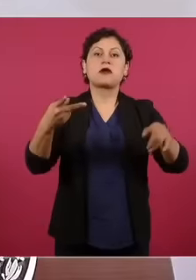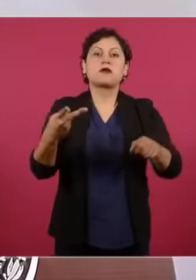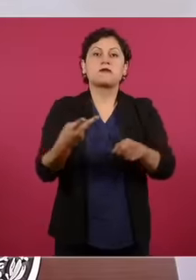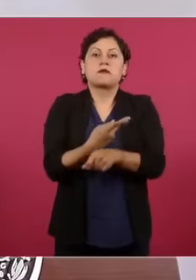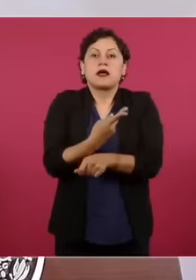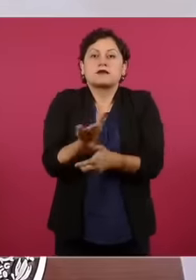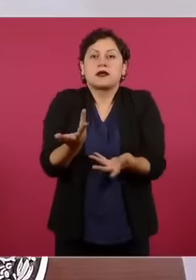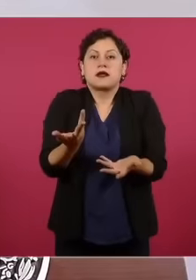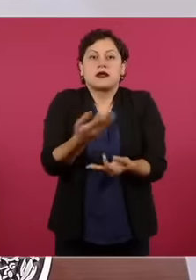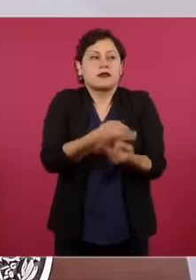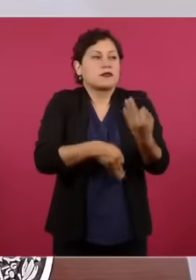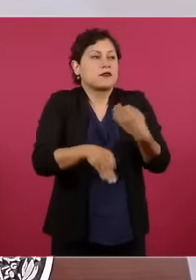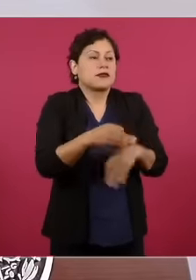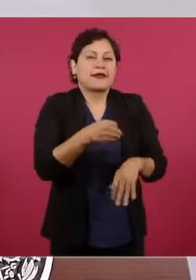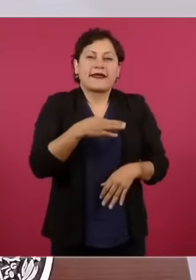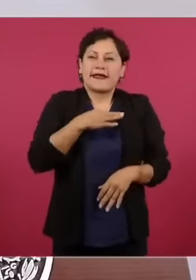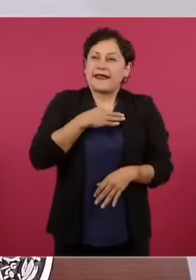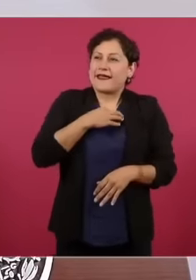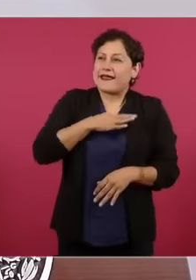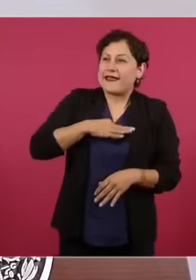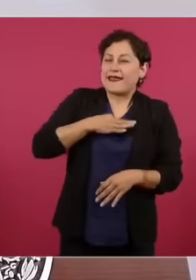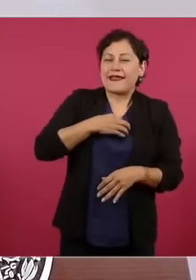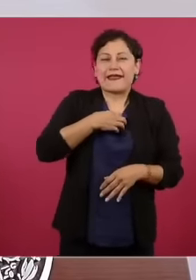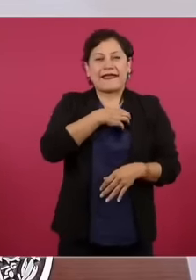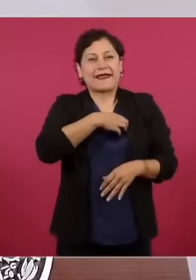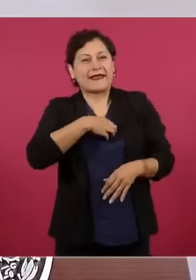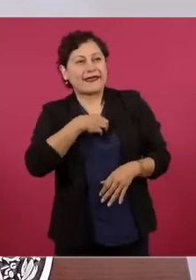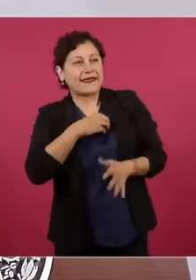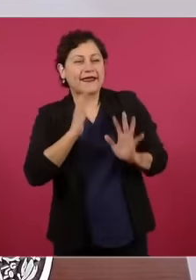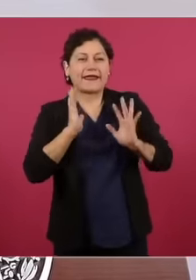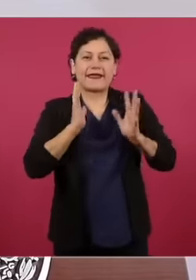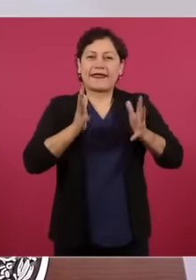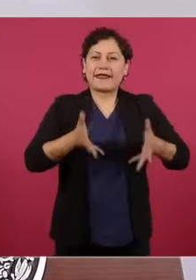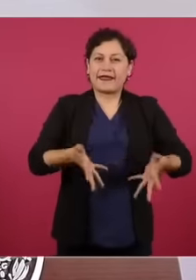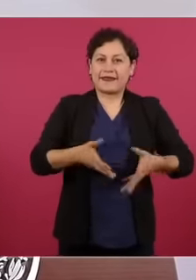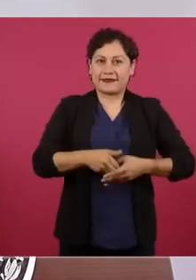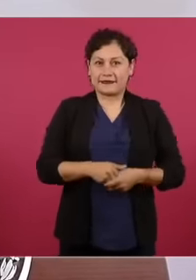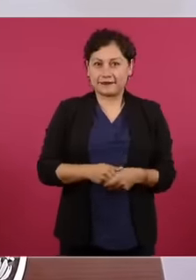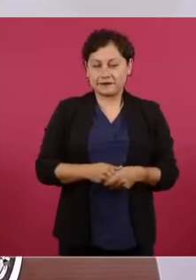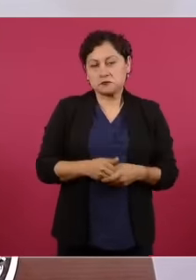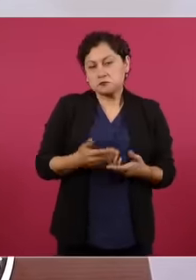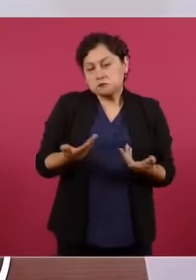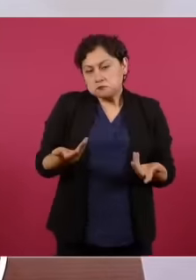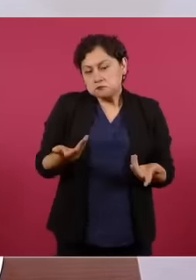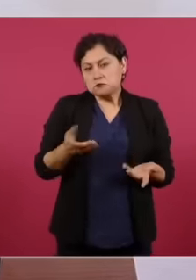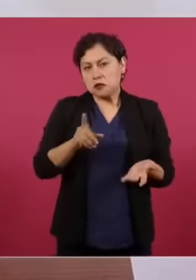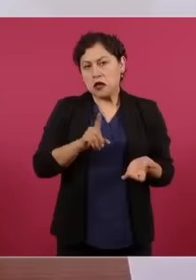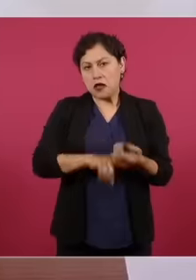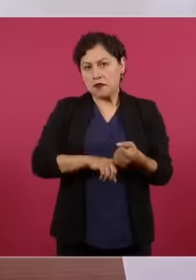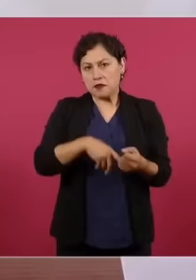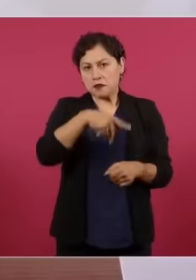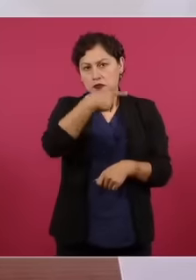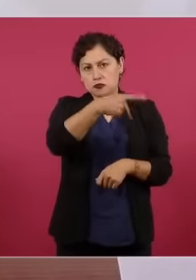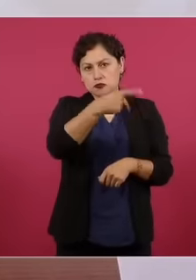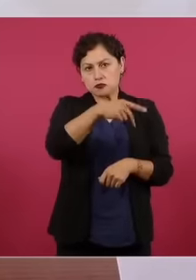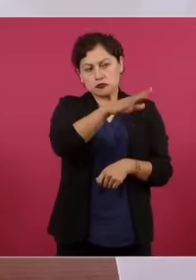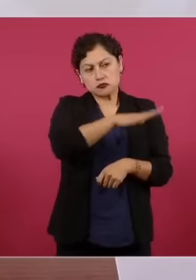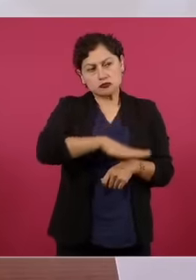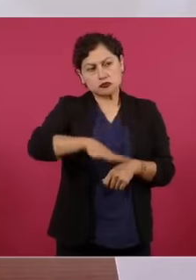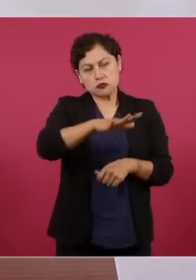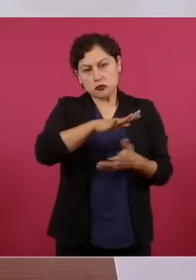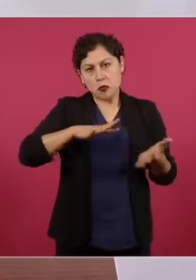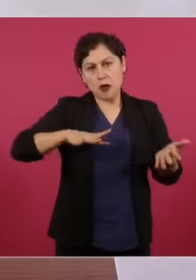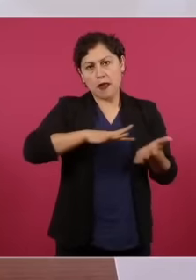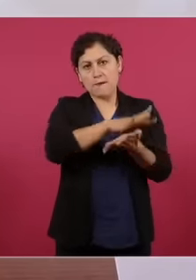en las casas donde estaban a